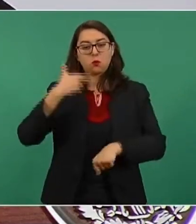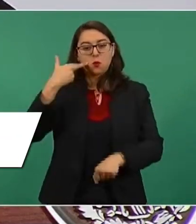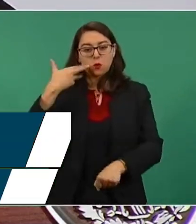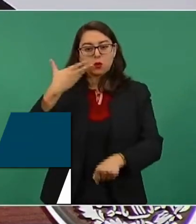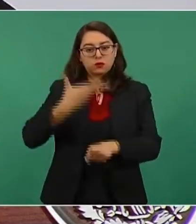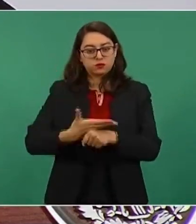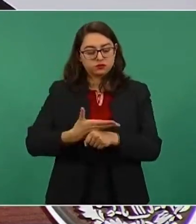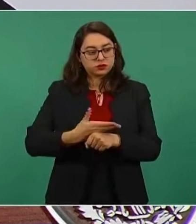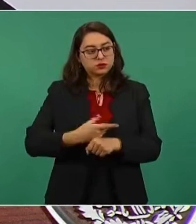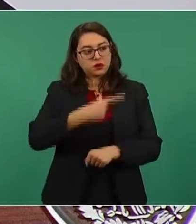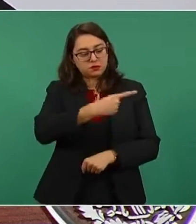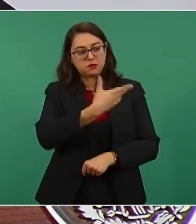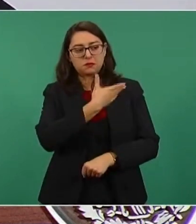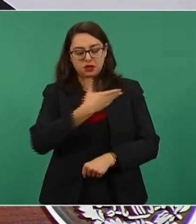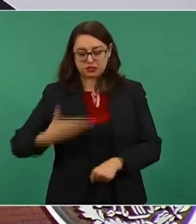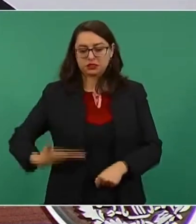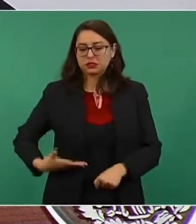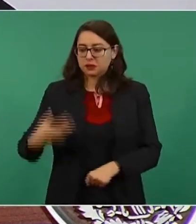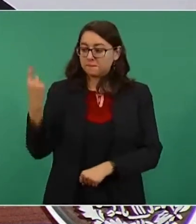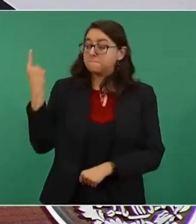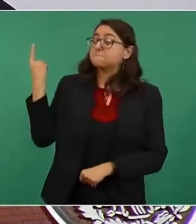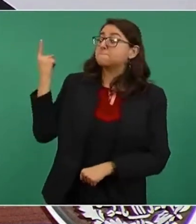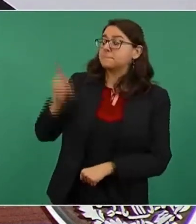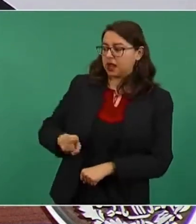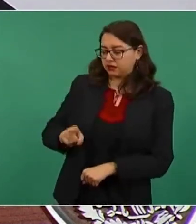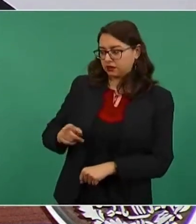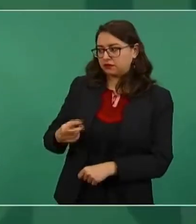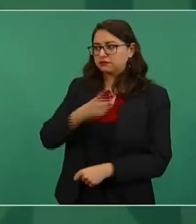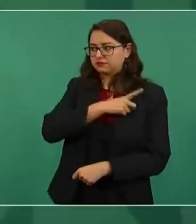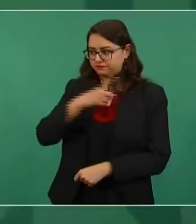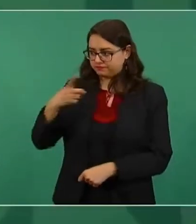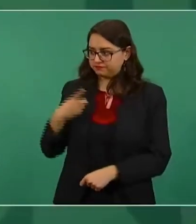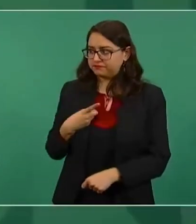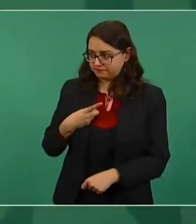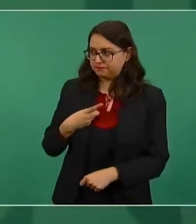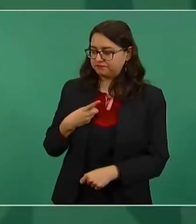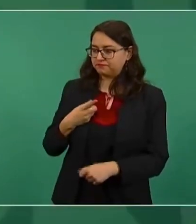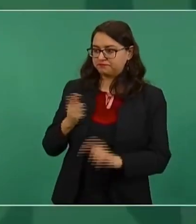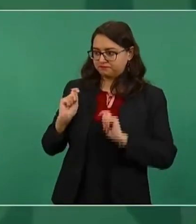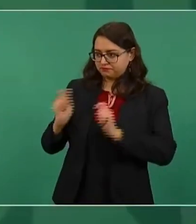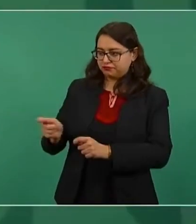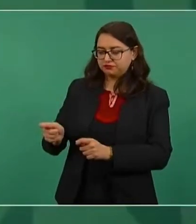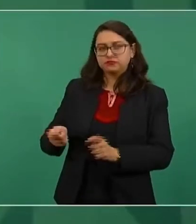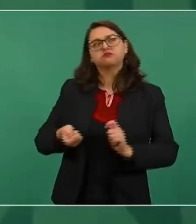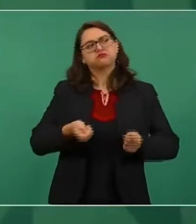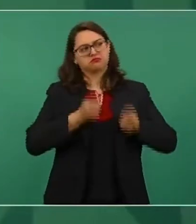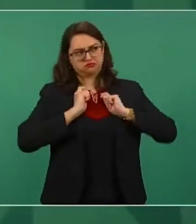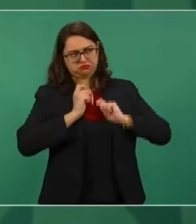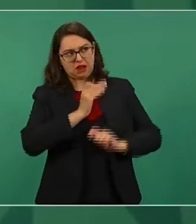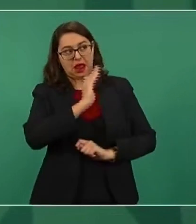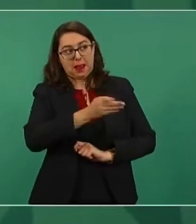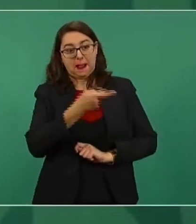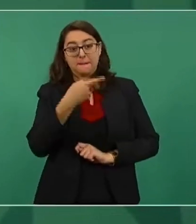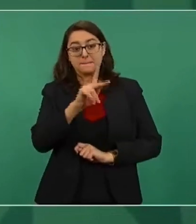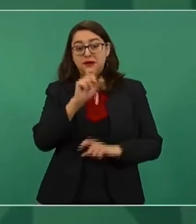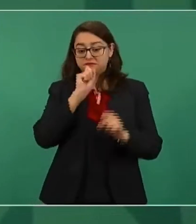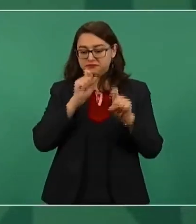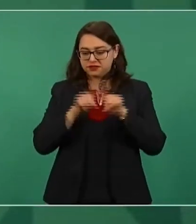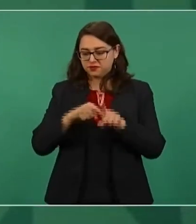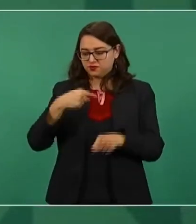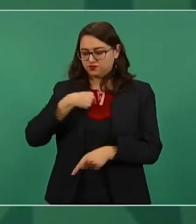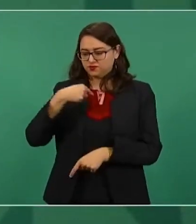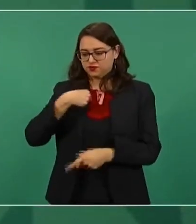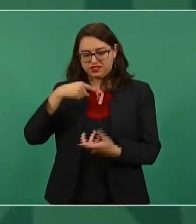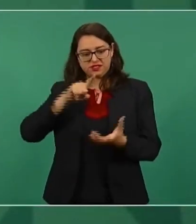del señor presidente de México, sino la convicción y el compromiso de trabajar para